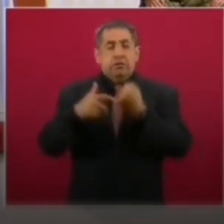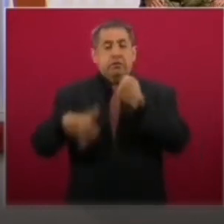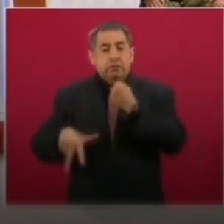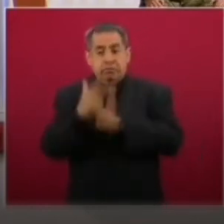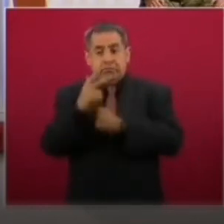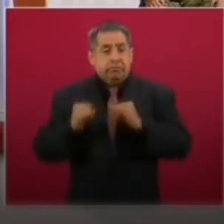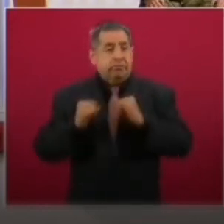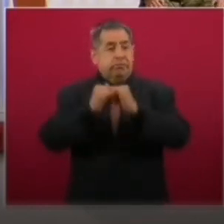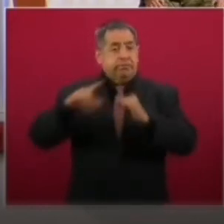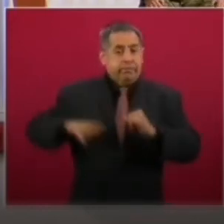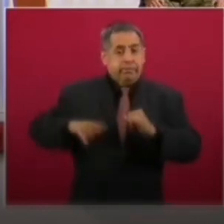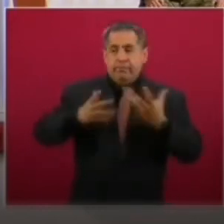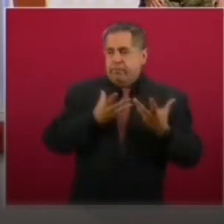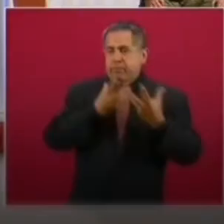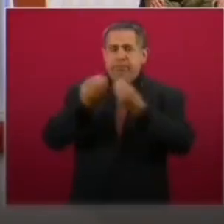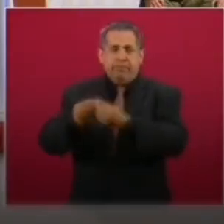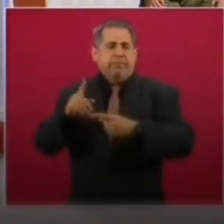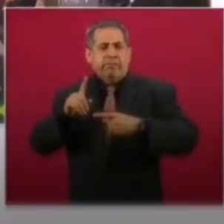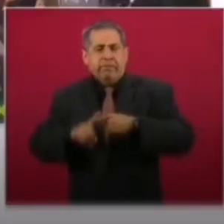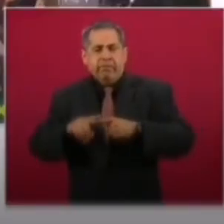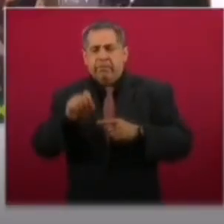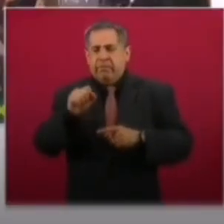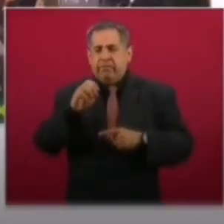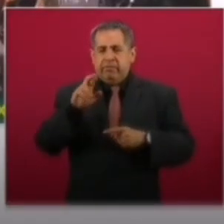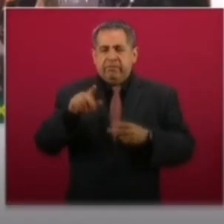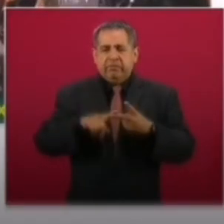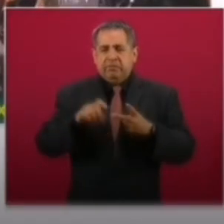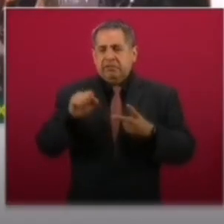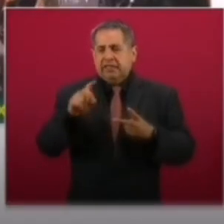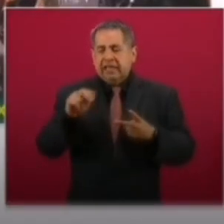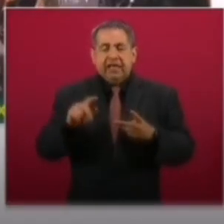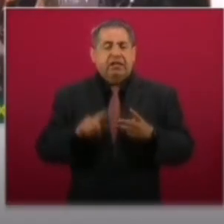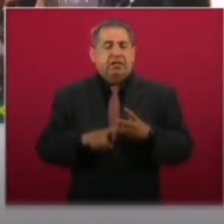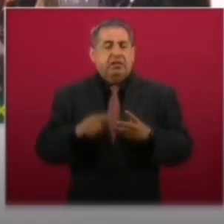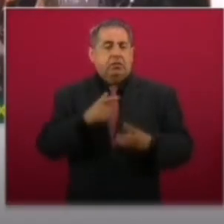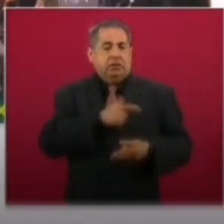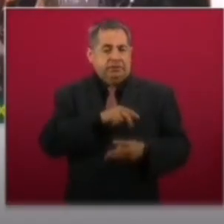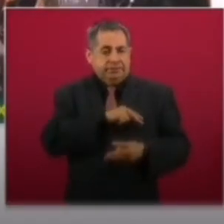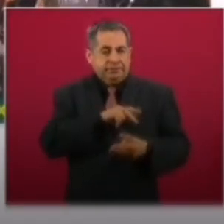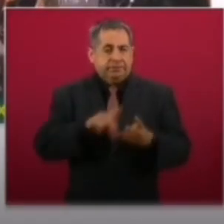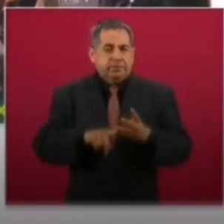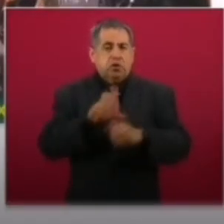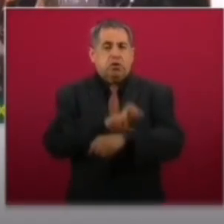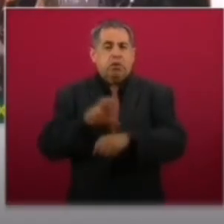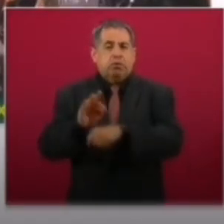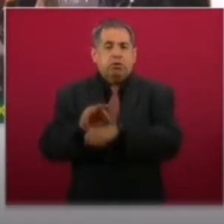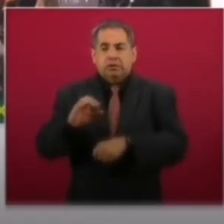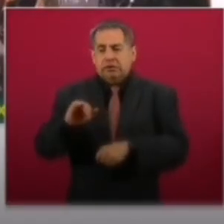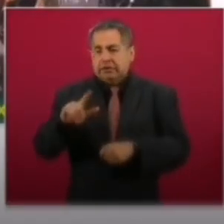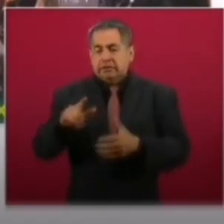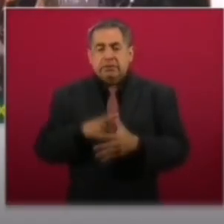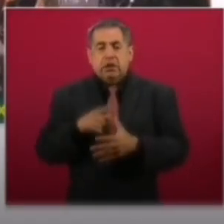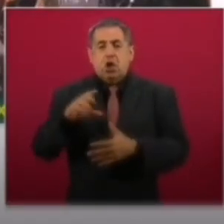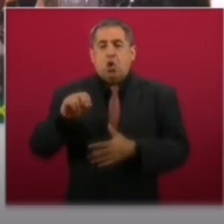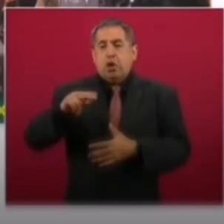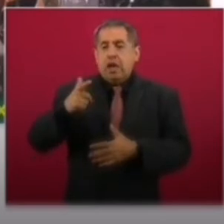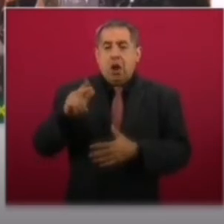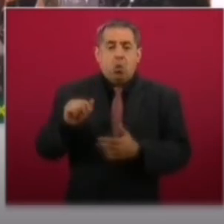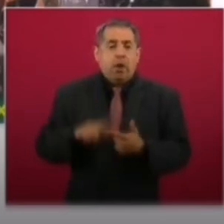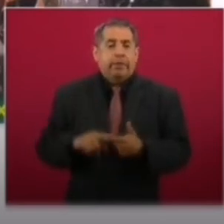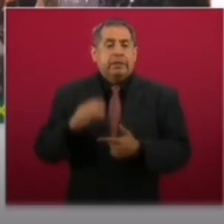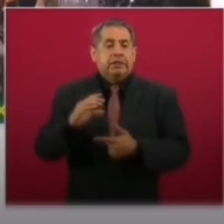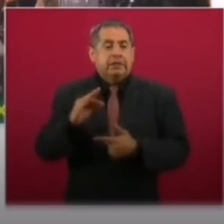dependencias del gobierno, entre las que se encuentran CEMAR, CEDENA, Guardia Nacional, la Coordinación Nacional de Protección Civil, la CONAGUA,